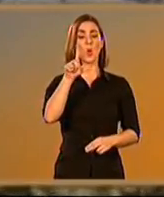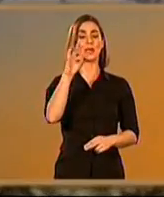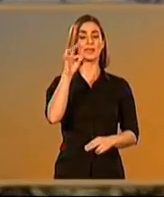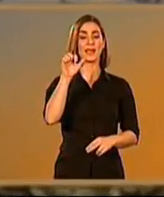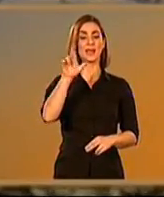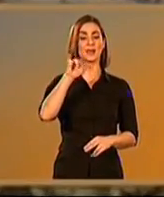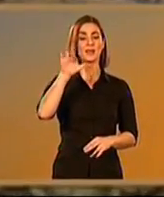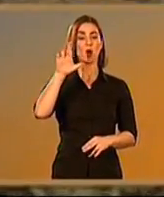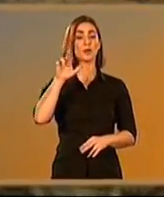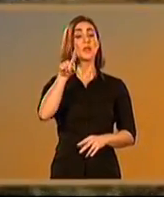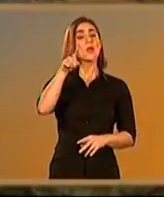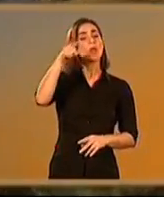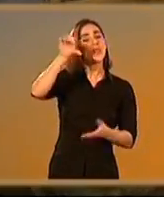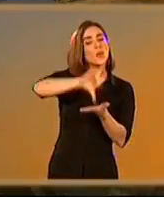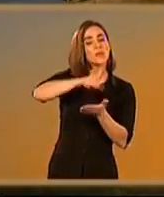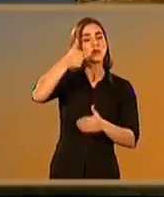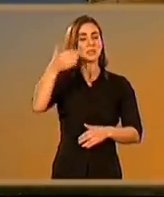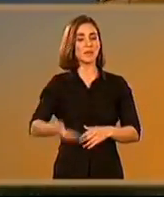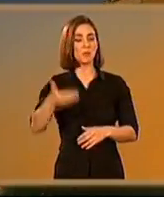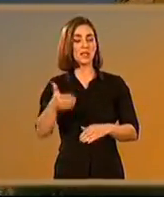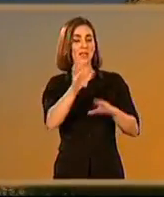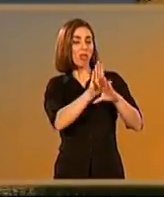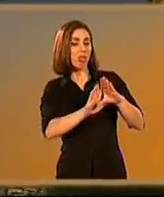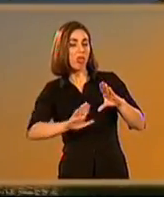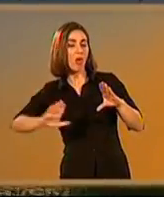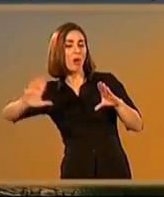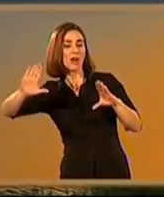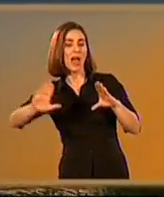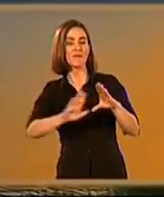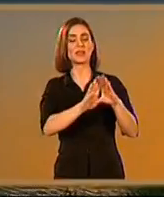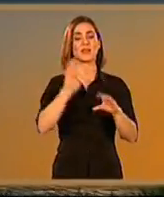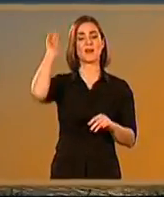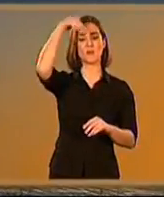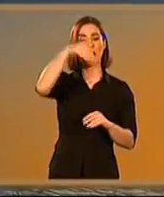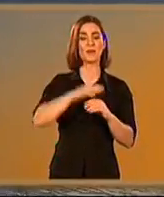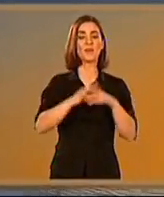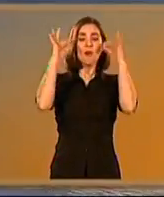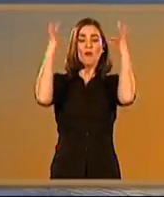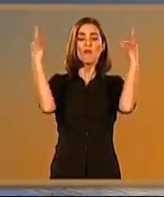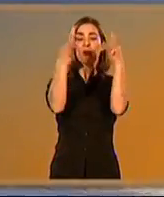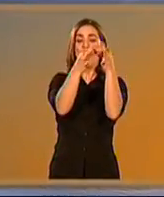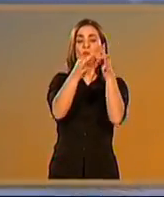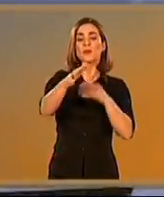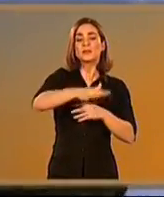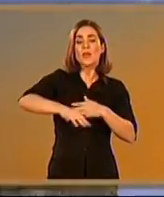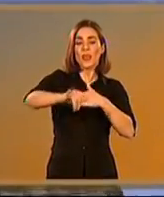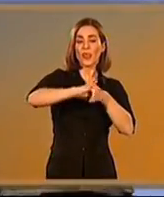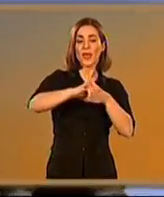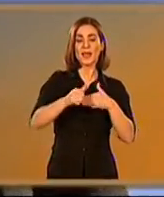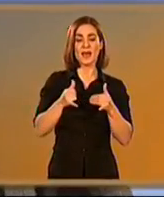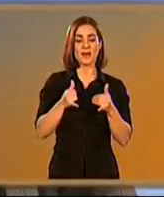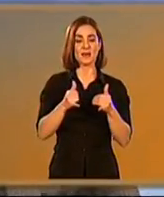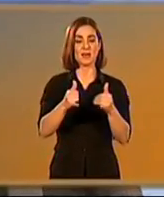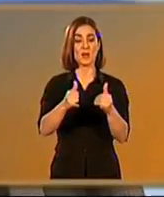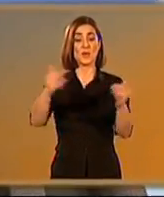Tras dejar Almodóvar a nuestras espaldas, llegamos a Córdoba, capital de la provincia ulterior y la ciudad más importante de la